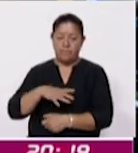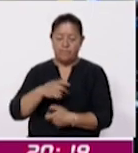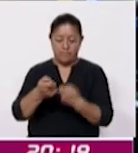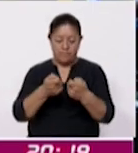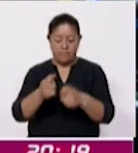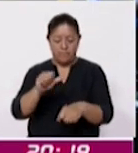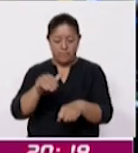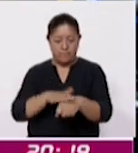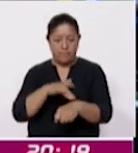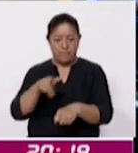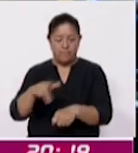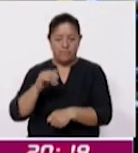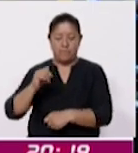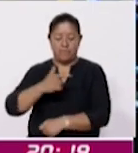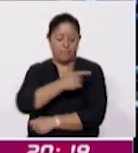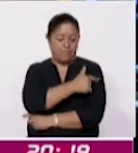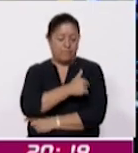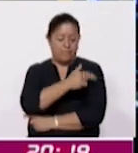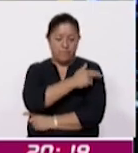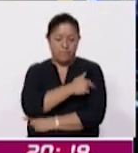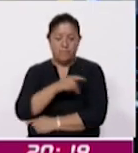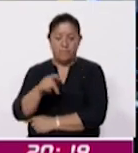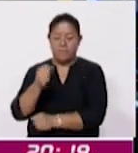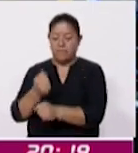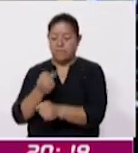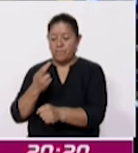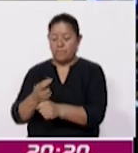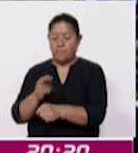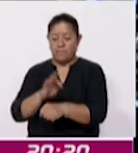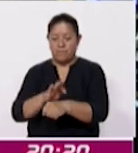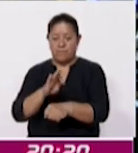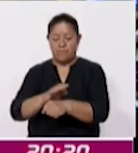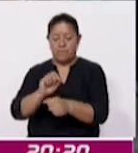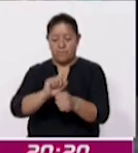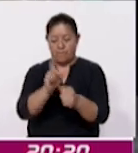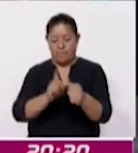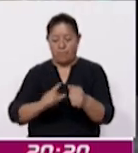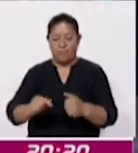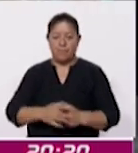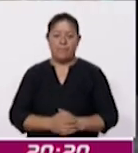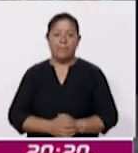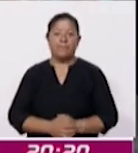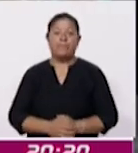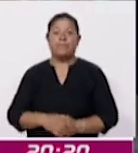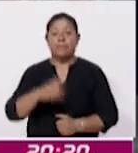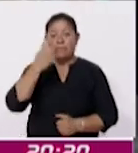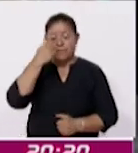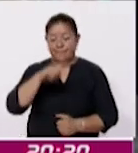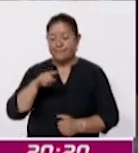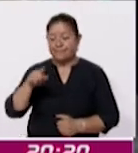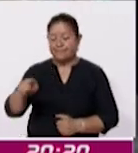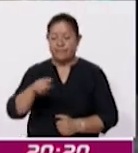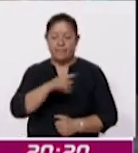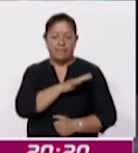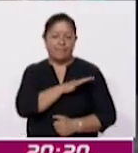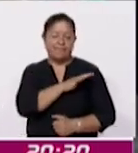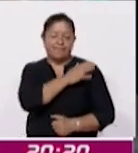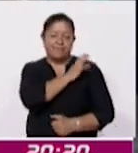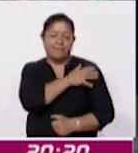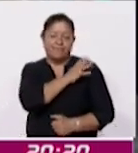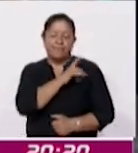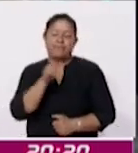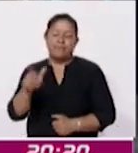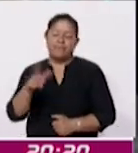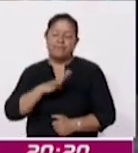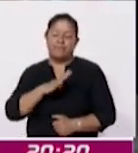administrativo de la Guardia Nacional a la Secretaría de la Defensa Nacional para permitir que un general de división encabece dicho organismo